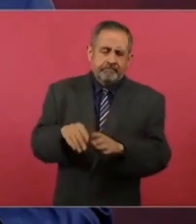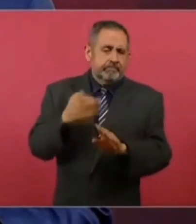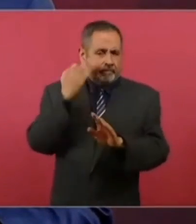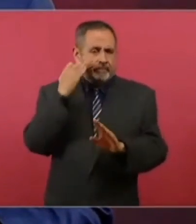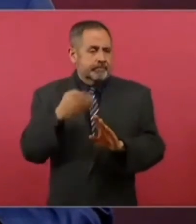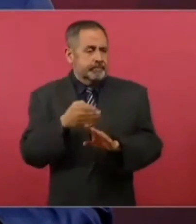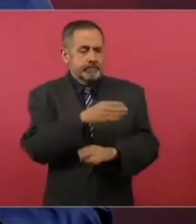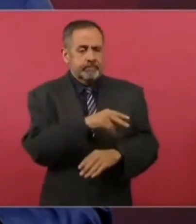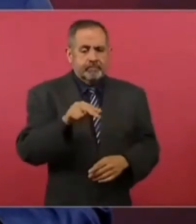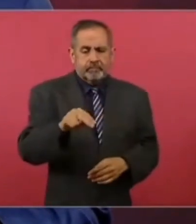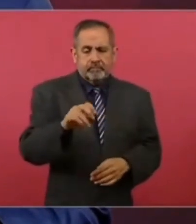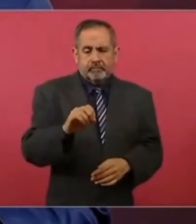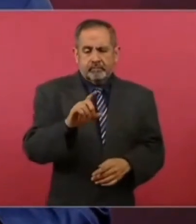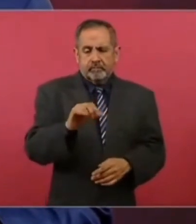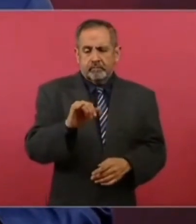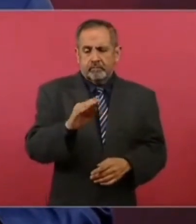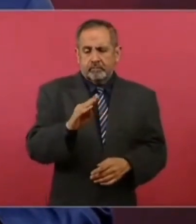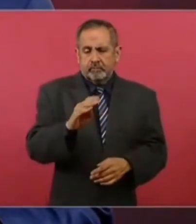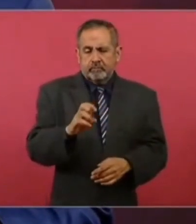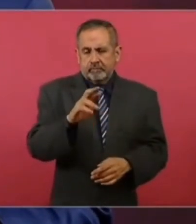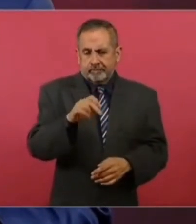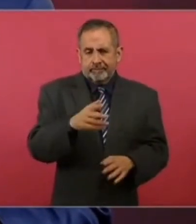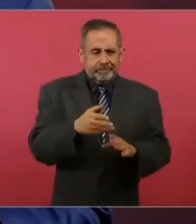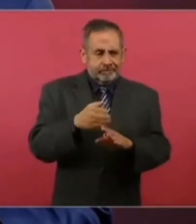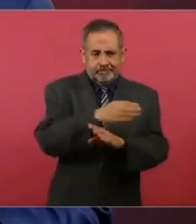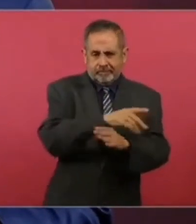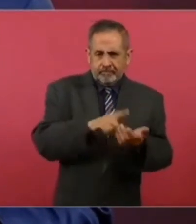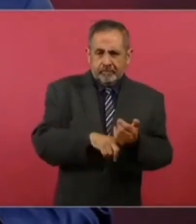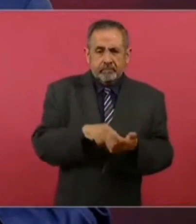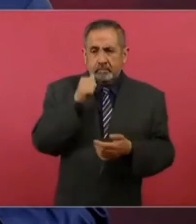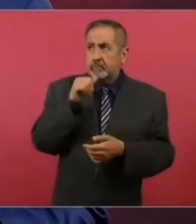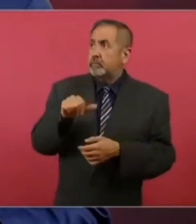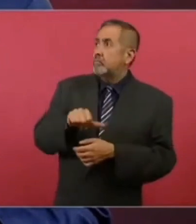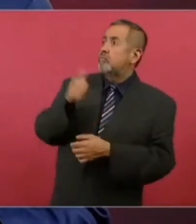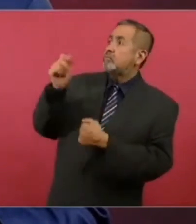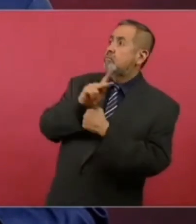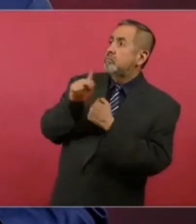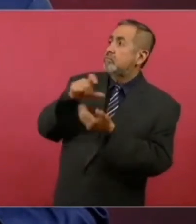todo era importación.